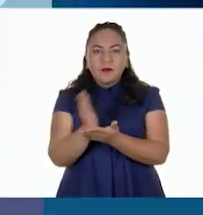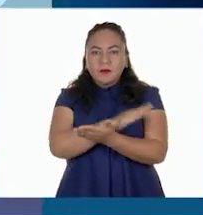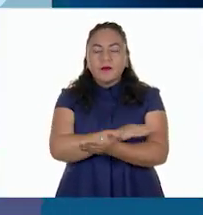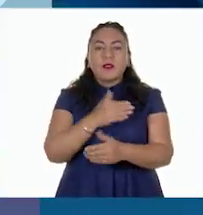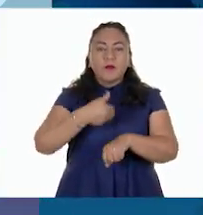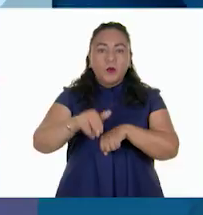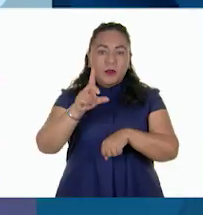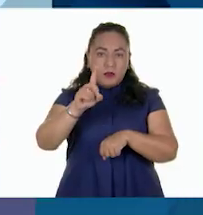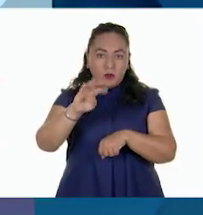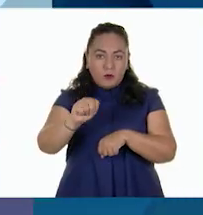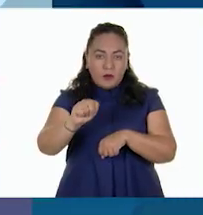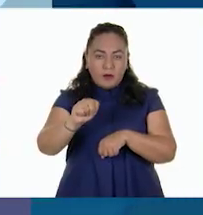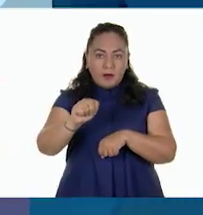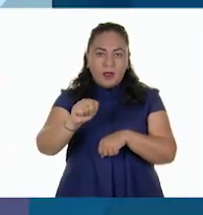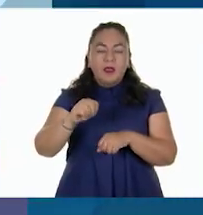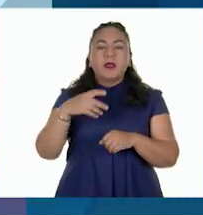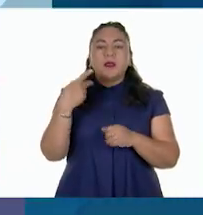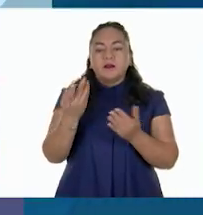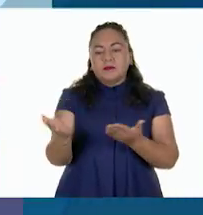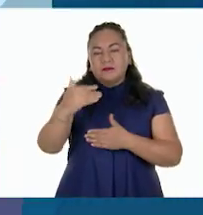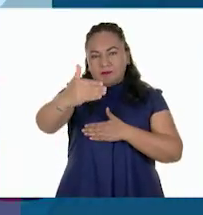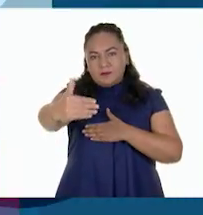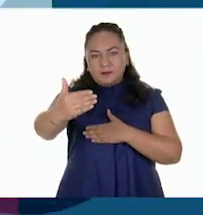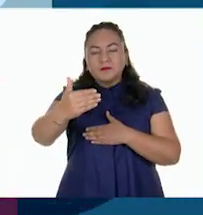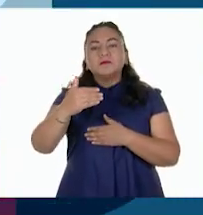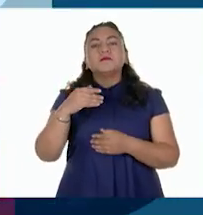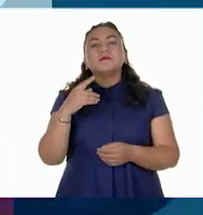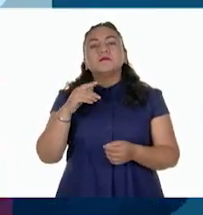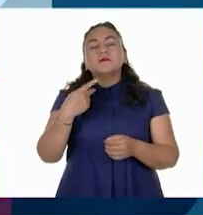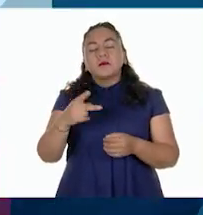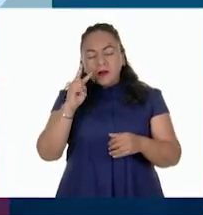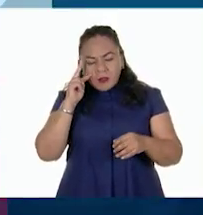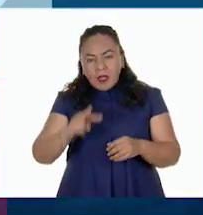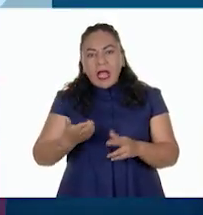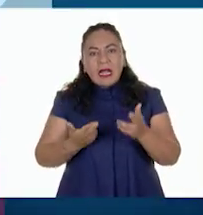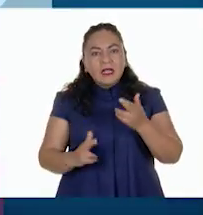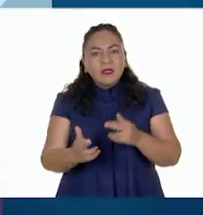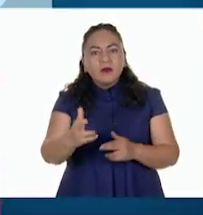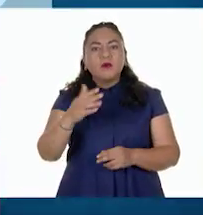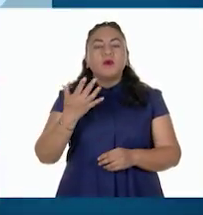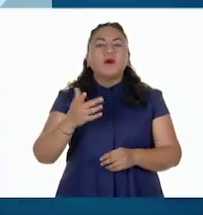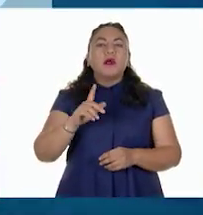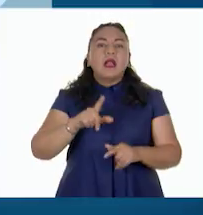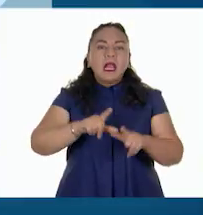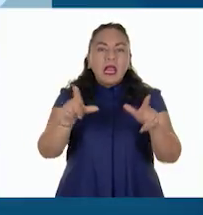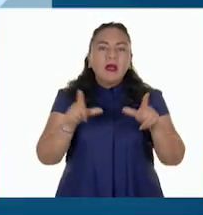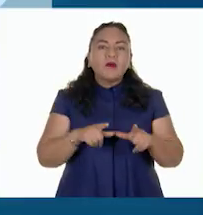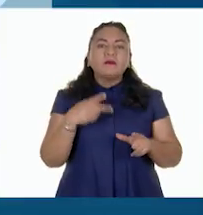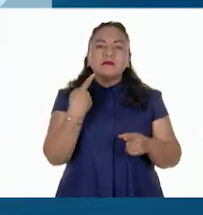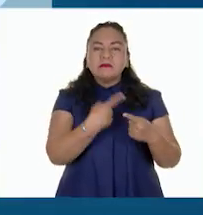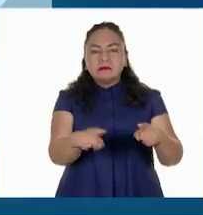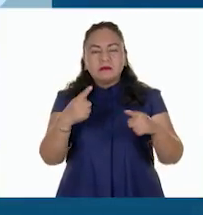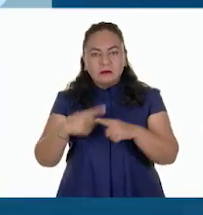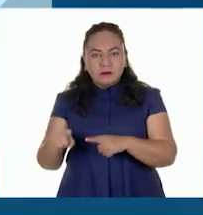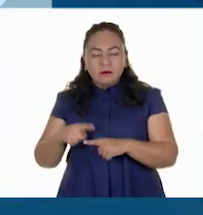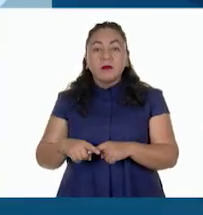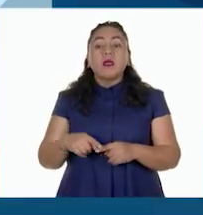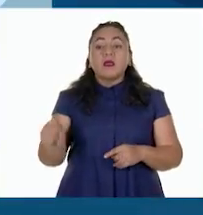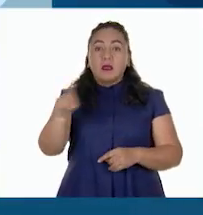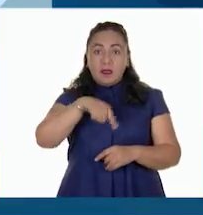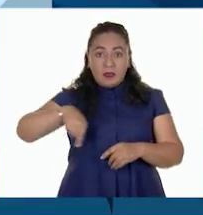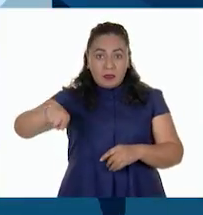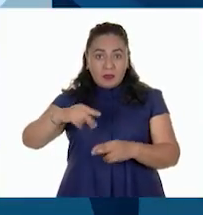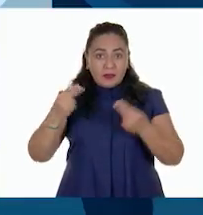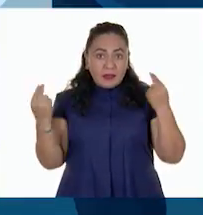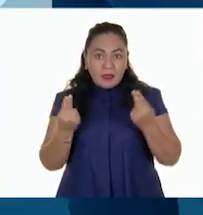de nuestro Atlas. Encontramos el mapa de ríos y lagos. Recuerden que las especies necesitan agua